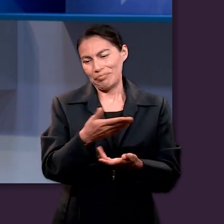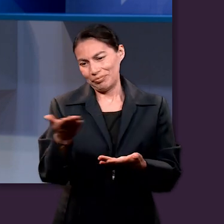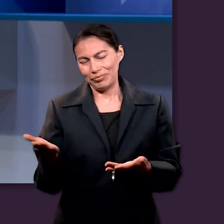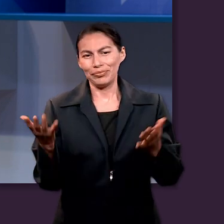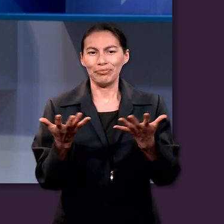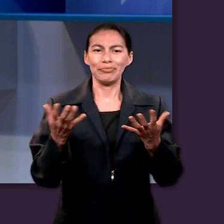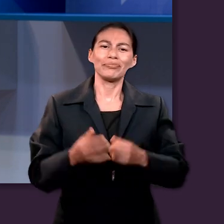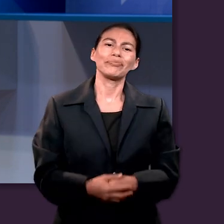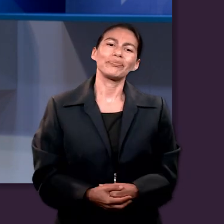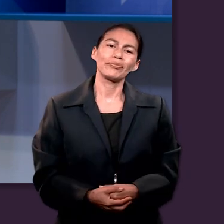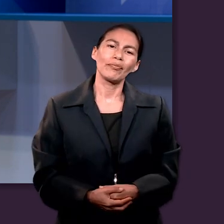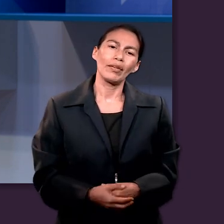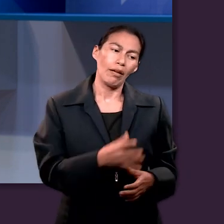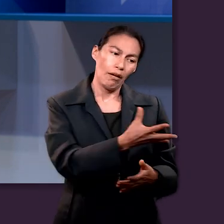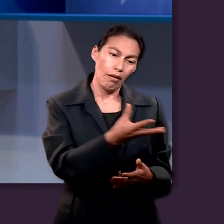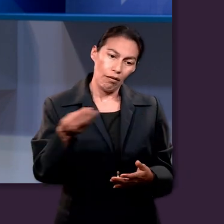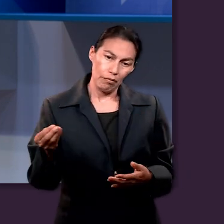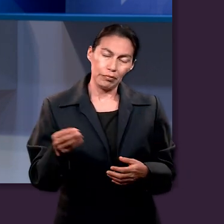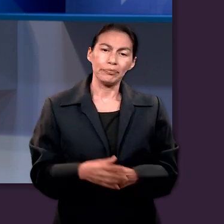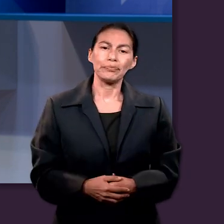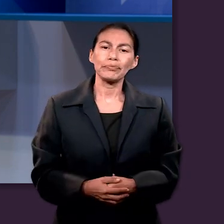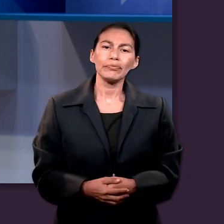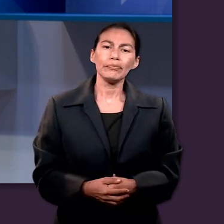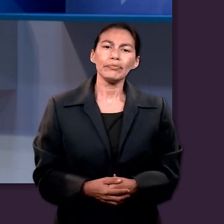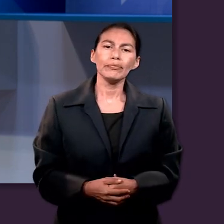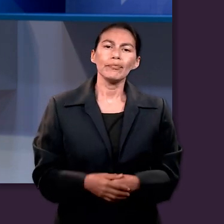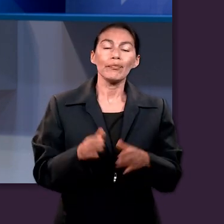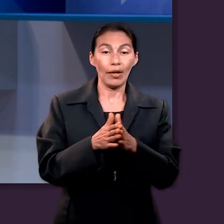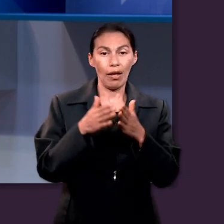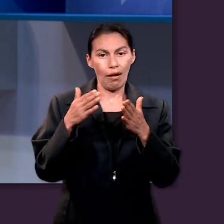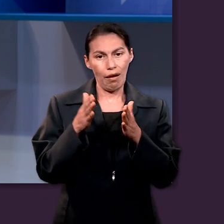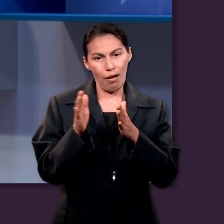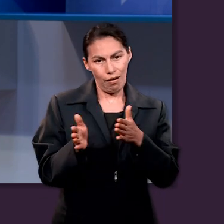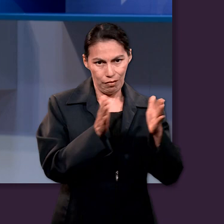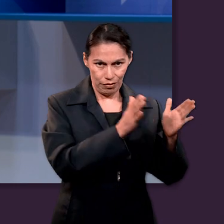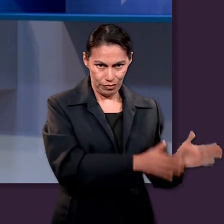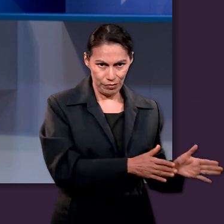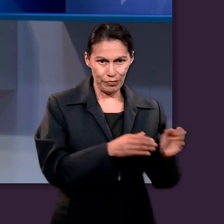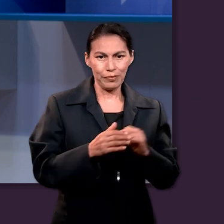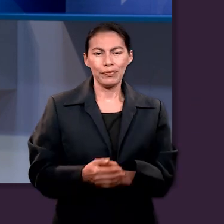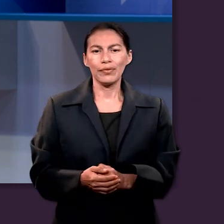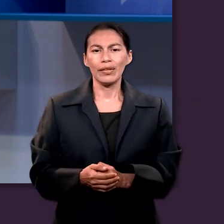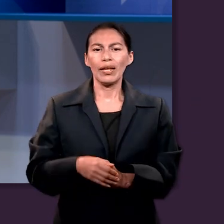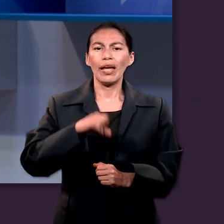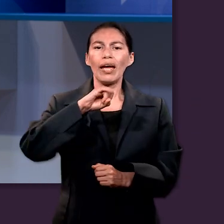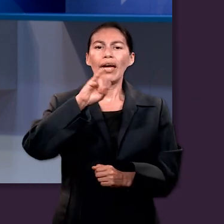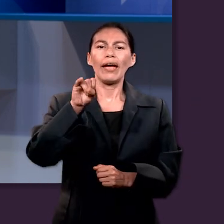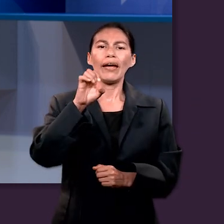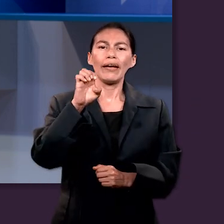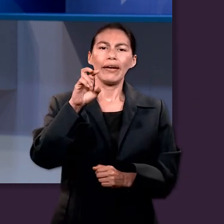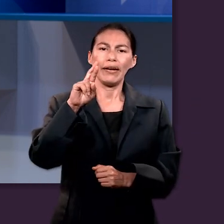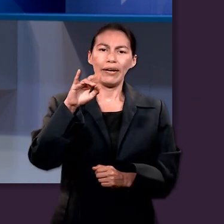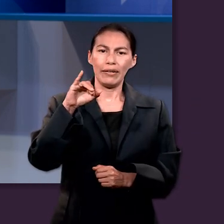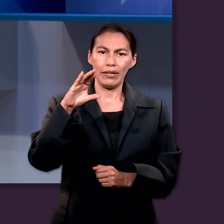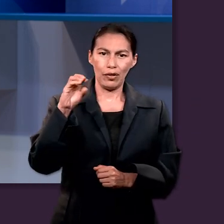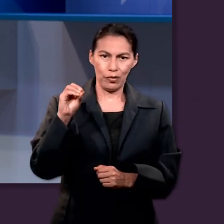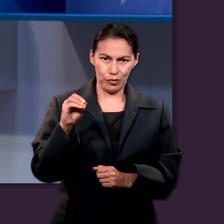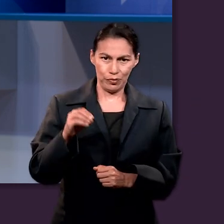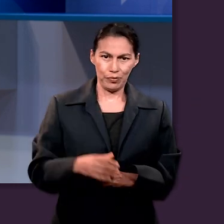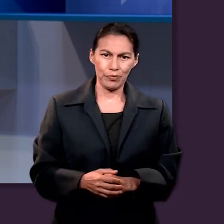leer ahora, o bueno, analizar el escenario de Jericó, que es otro pasaje al que nos invita la